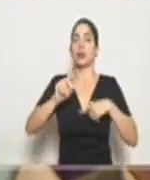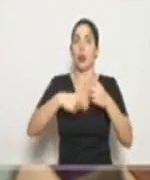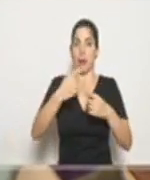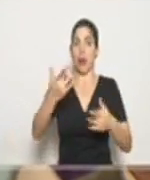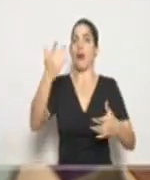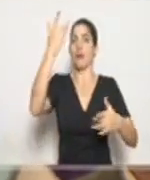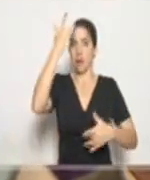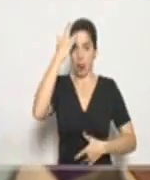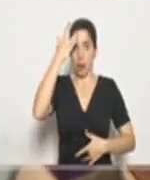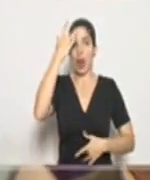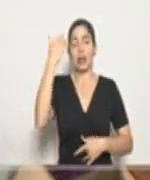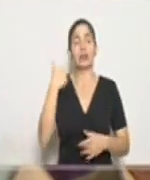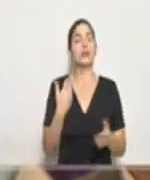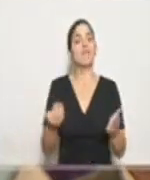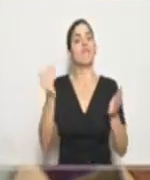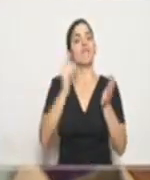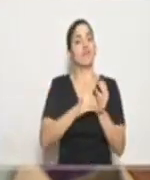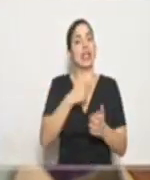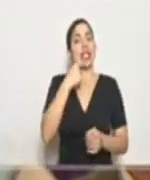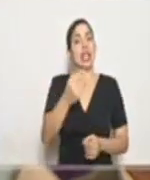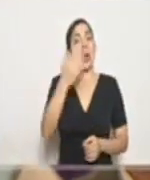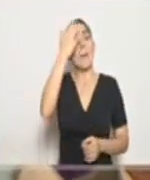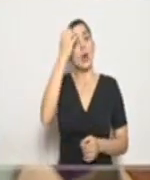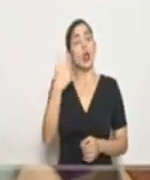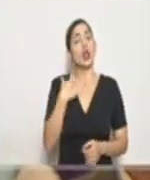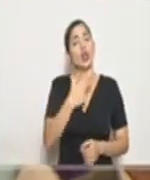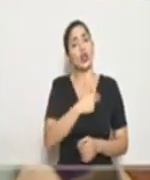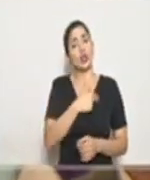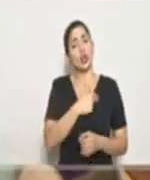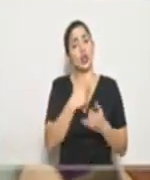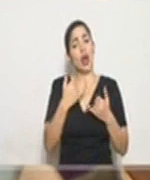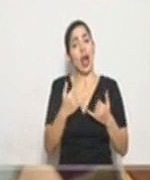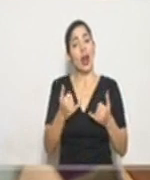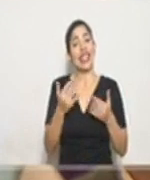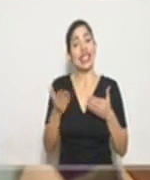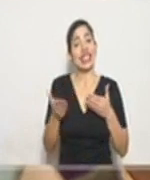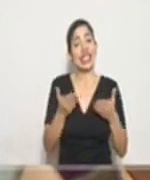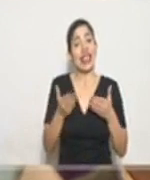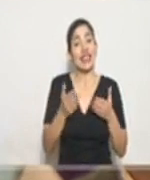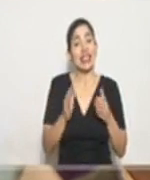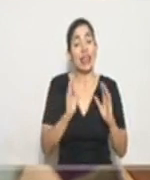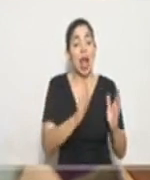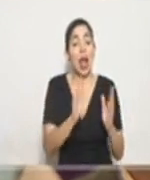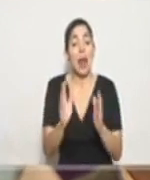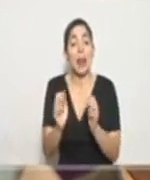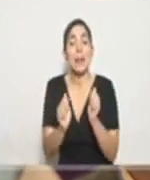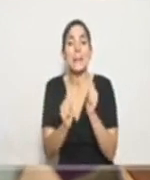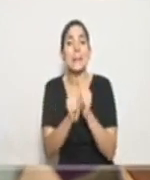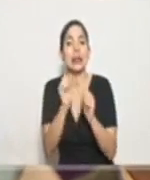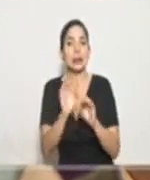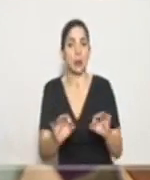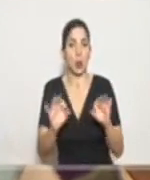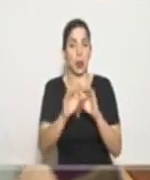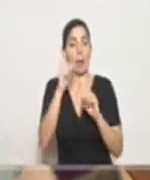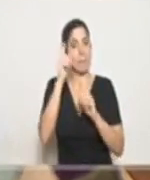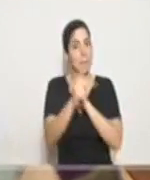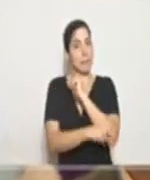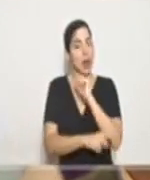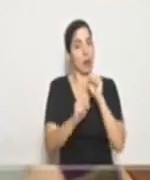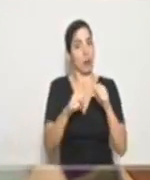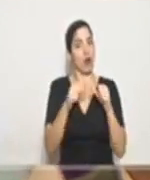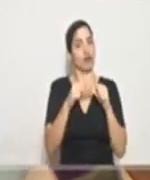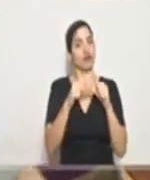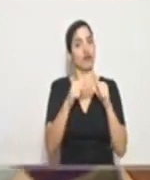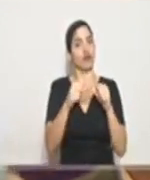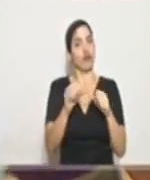infectar. Y lo vuelvo a decir, porque estamos manteniendo los servicios más importantes que permiten al país seguir avanzando, seguir